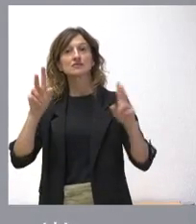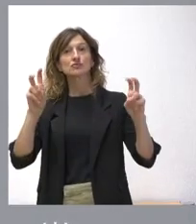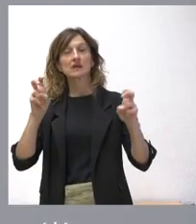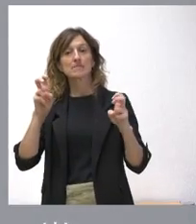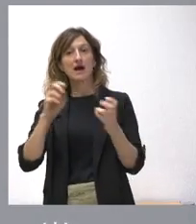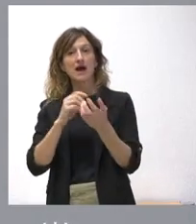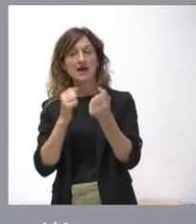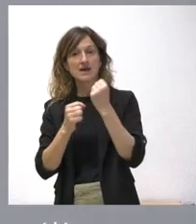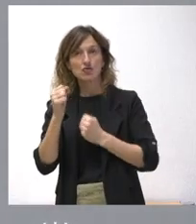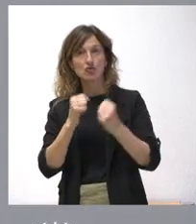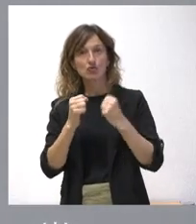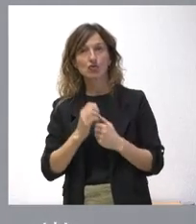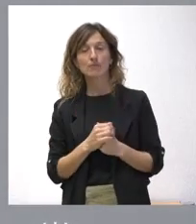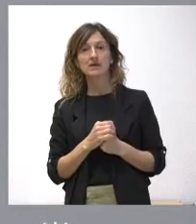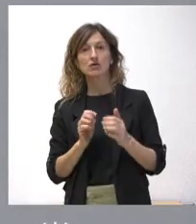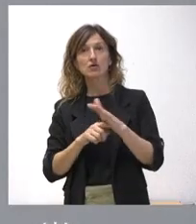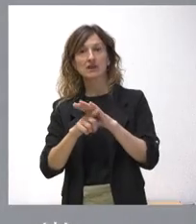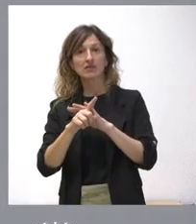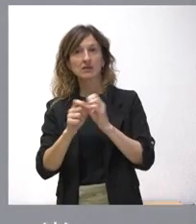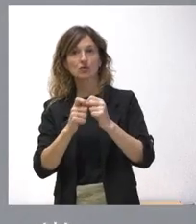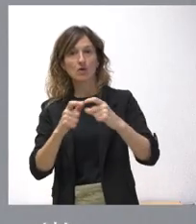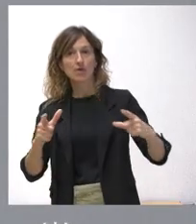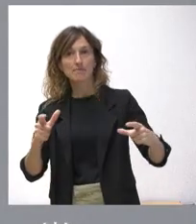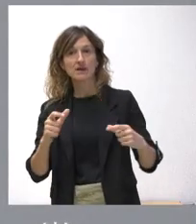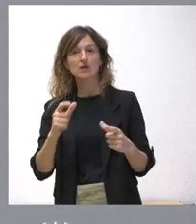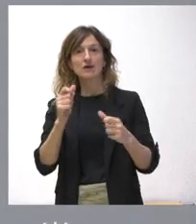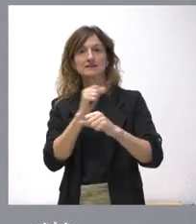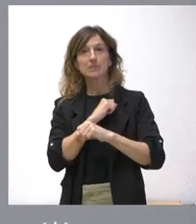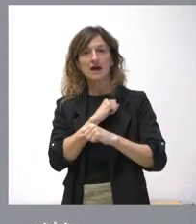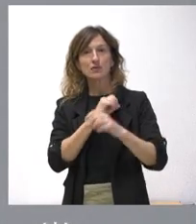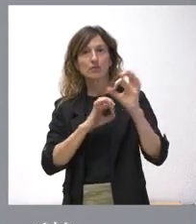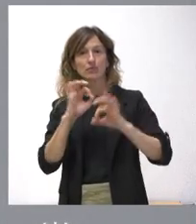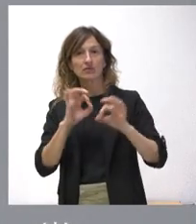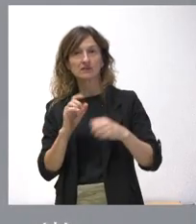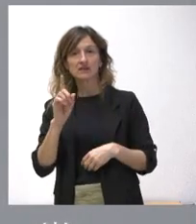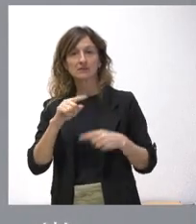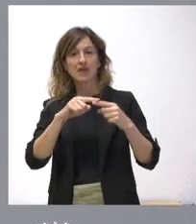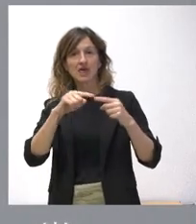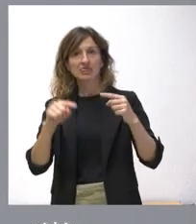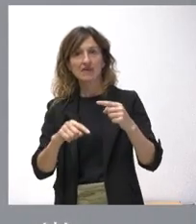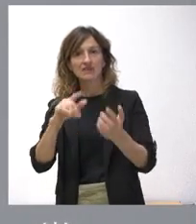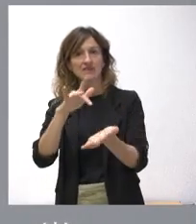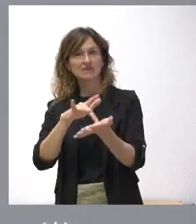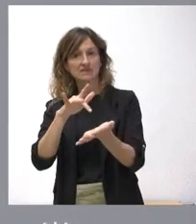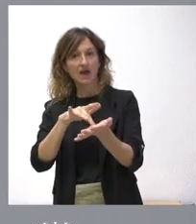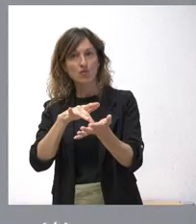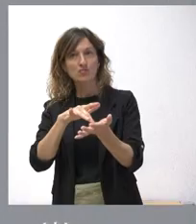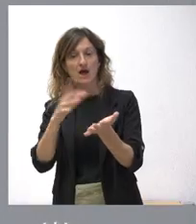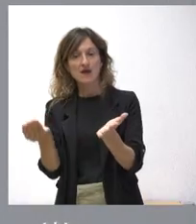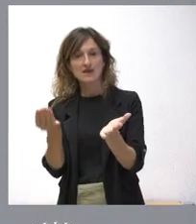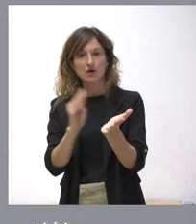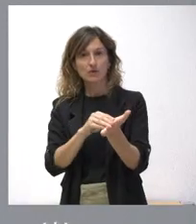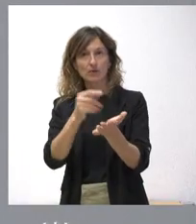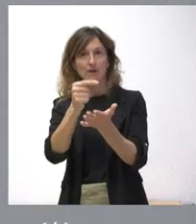PIB, crecimiento del empleo, tasa de paro, así como el dato de déficit y deuda que se incorpora a los